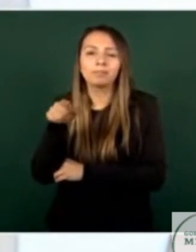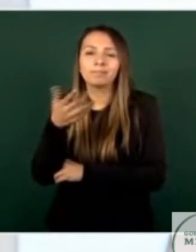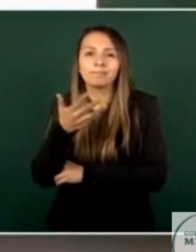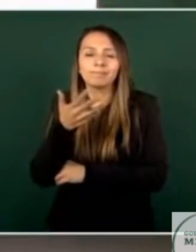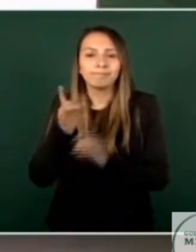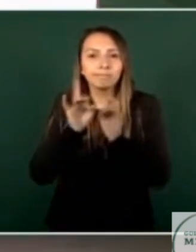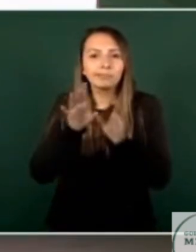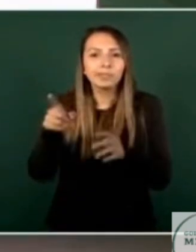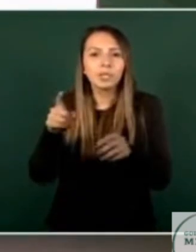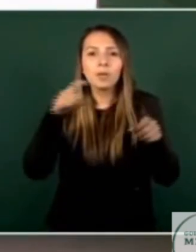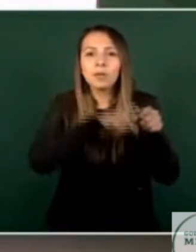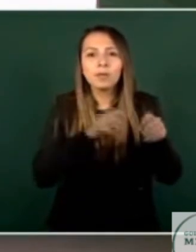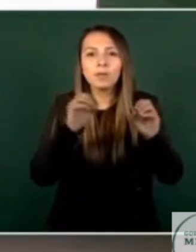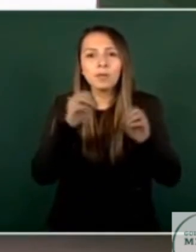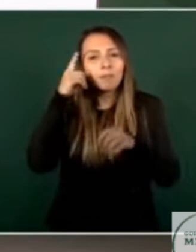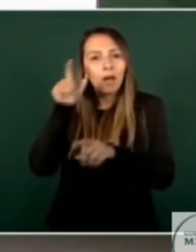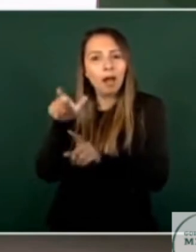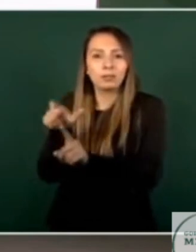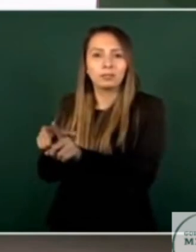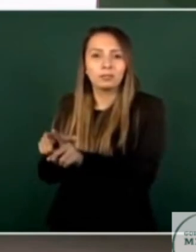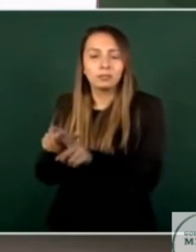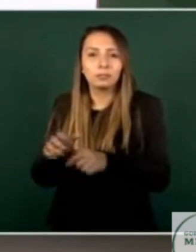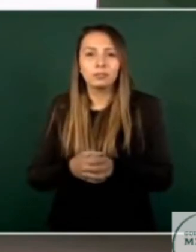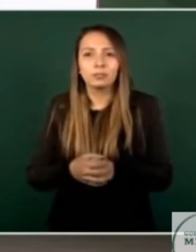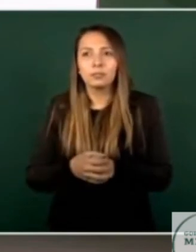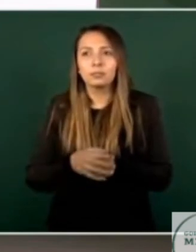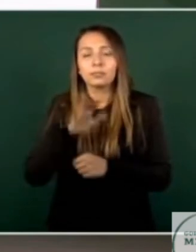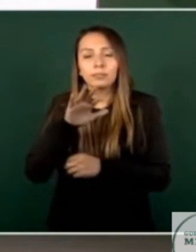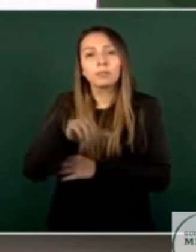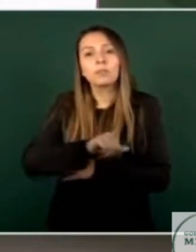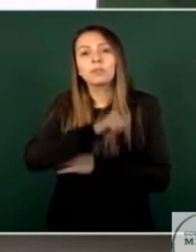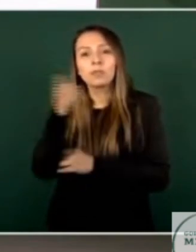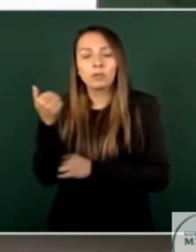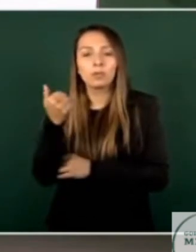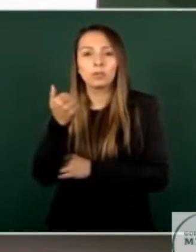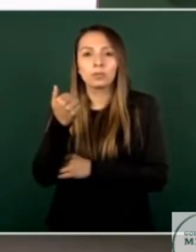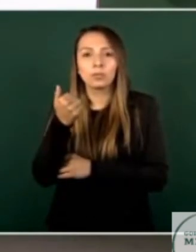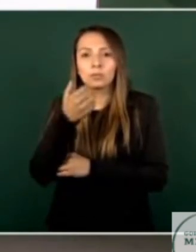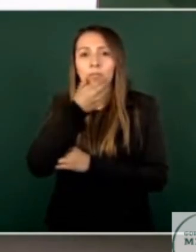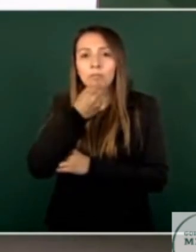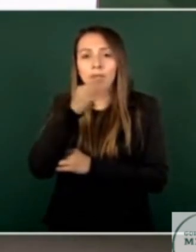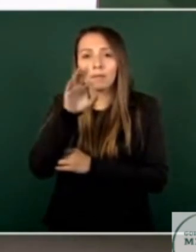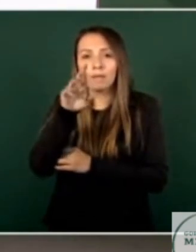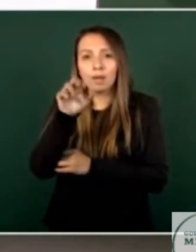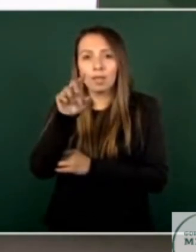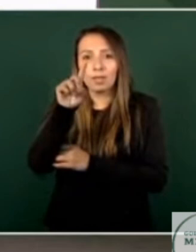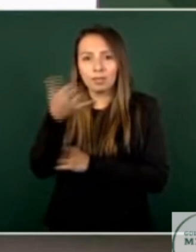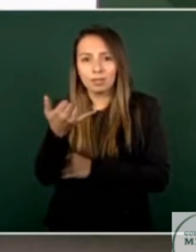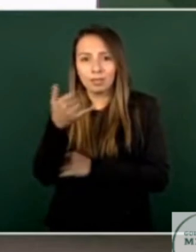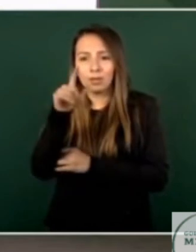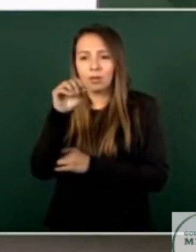protección de periodistas Siguiente Este es el caso de Freddy López Arevalo